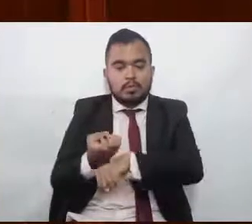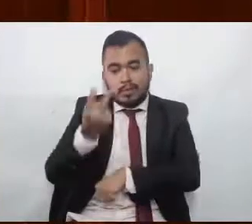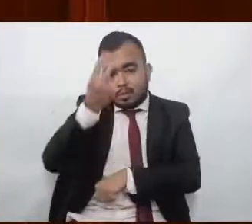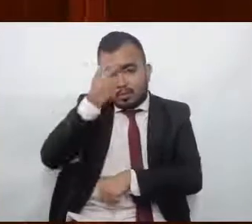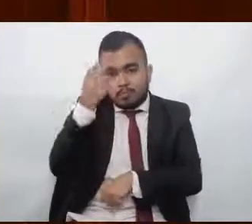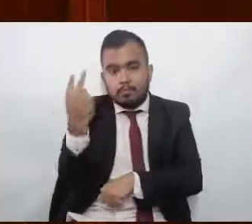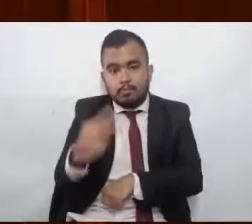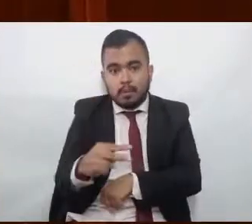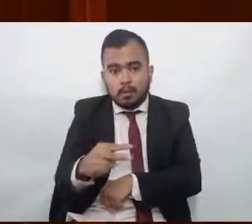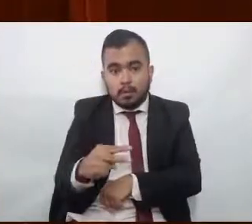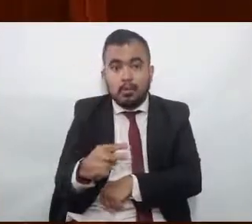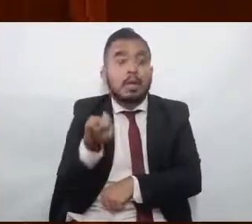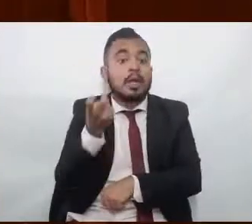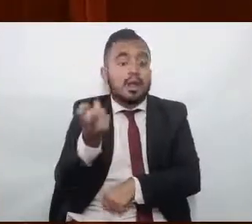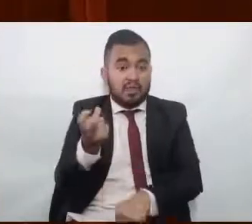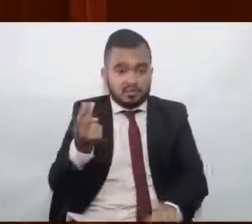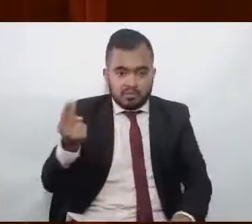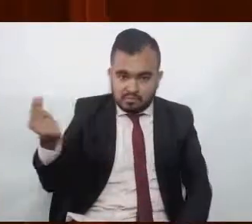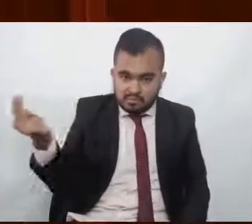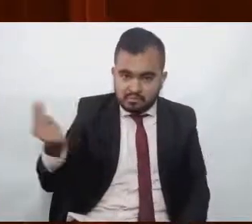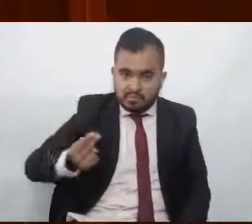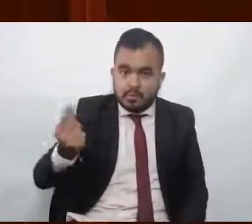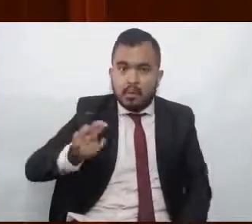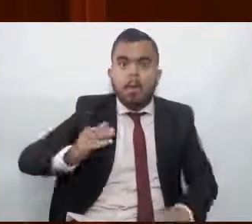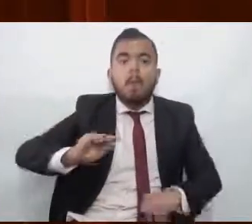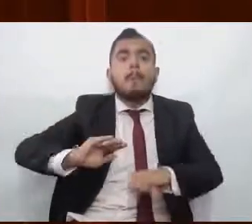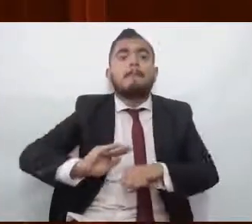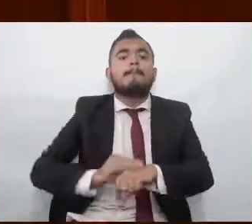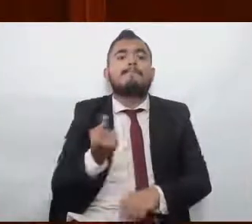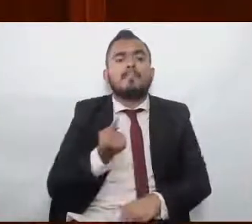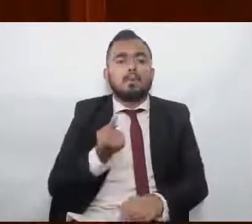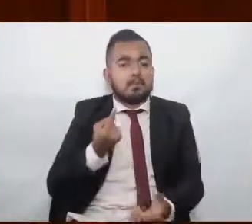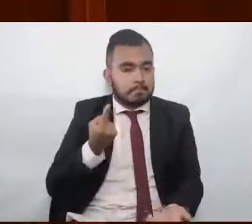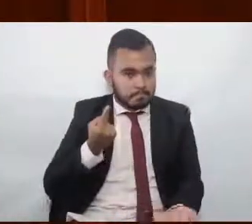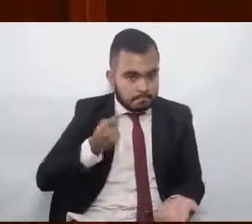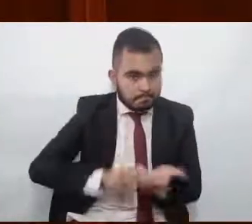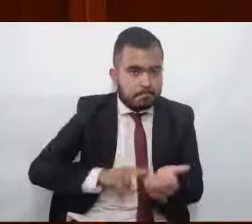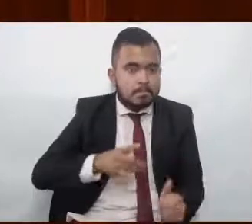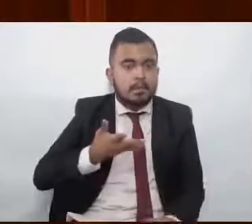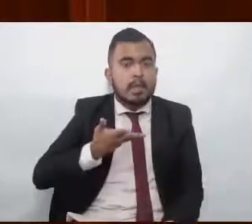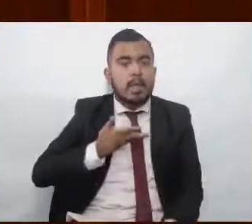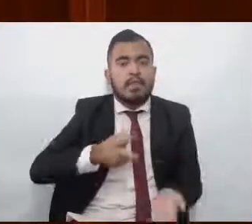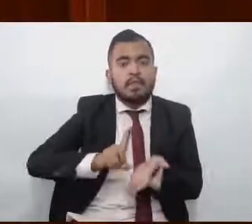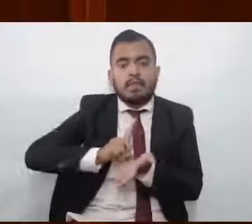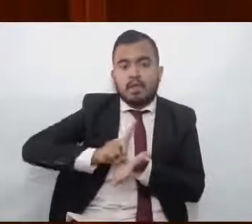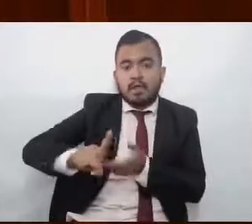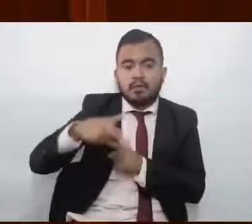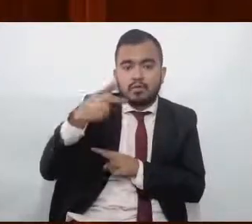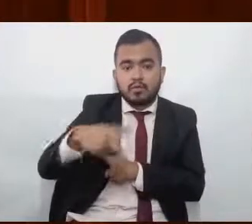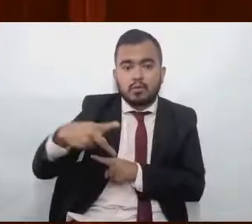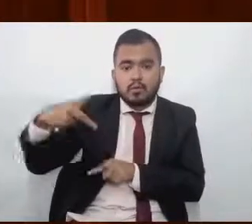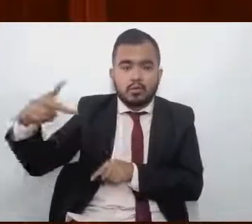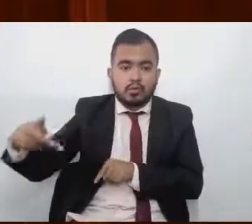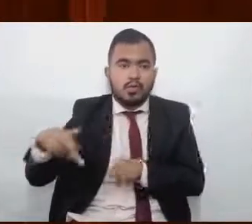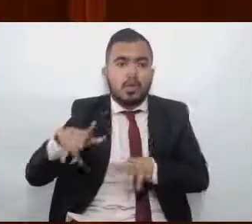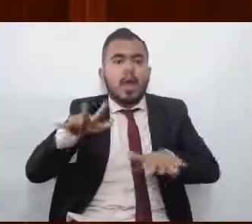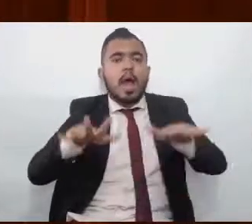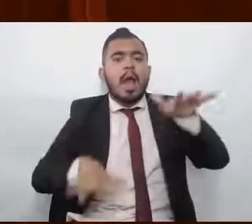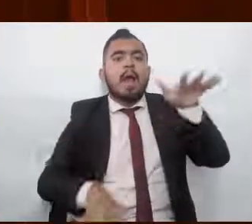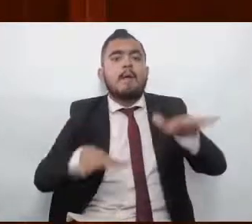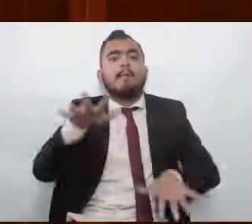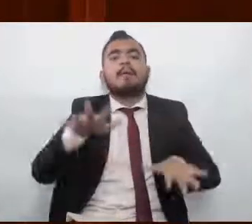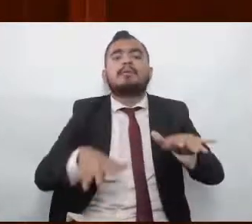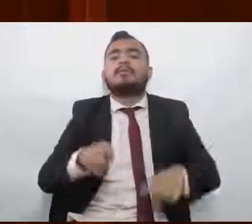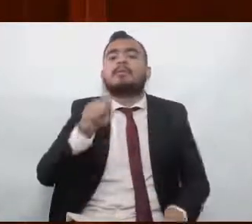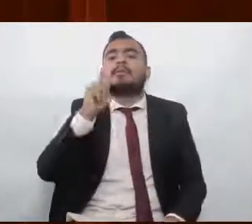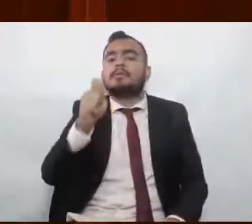Es necesario esto, porque ya en su implementación el ejercicio de estos derechos muchas veces se toma excesivamente